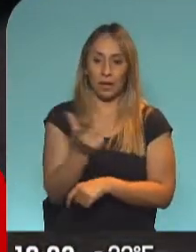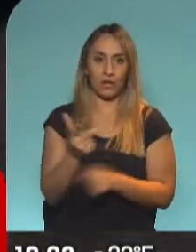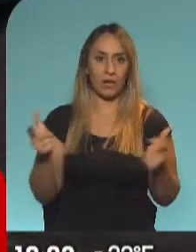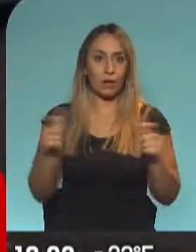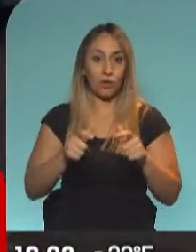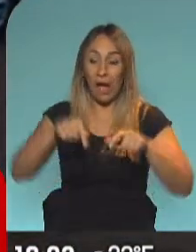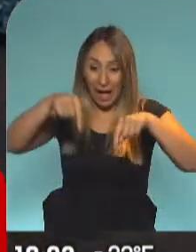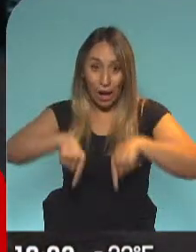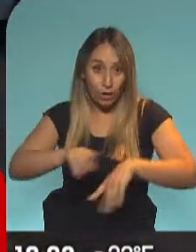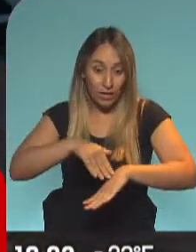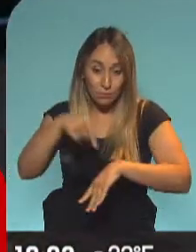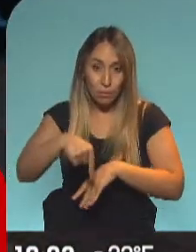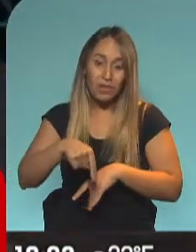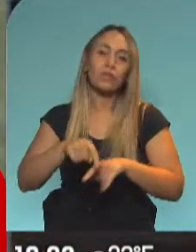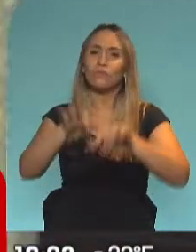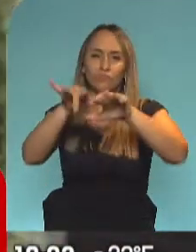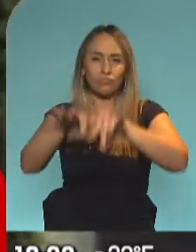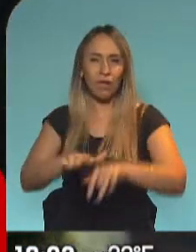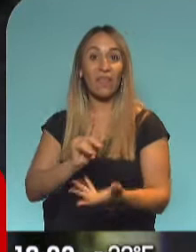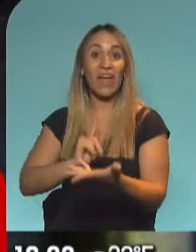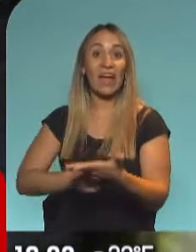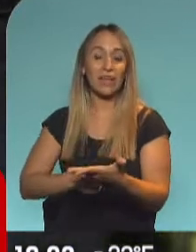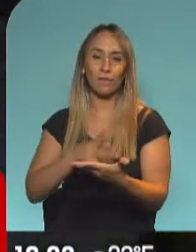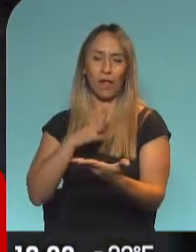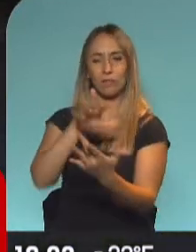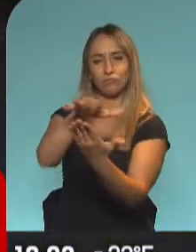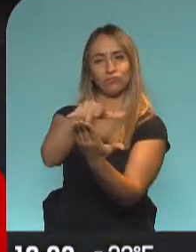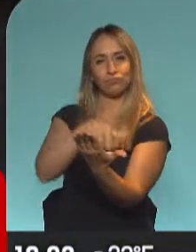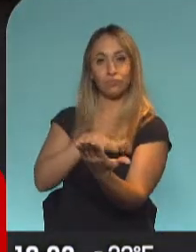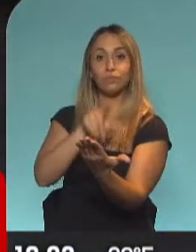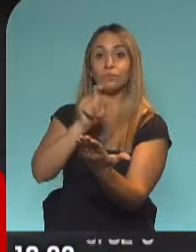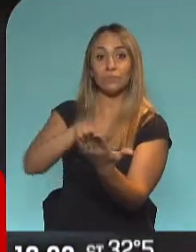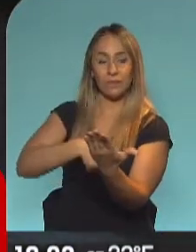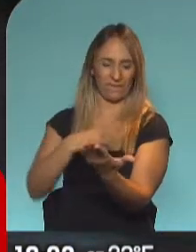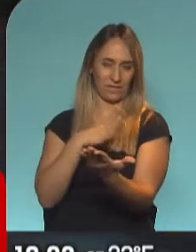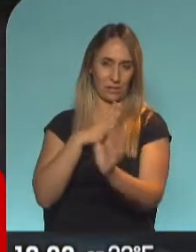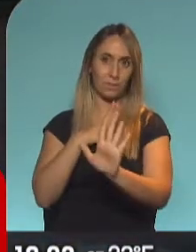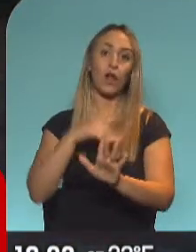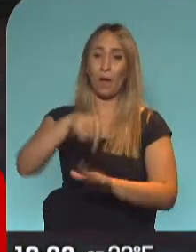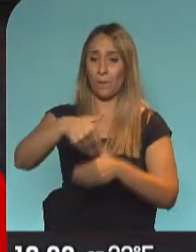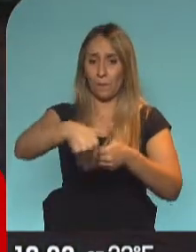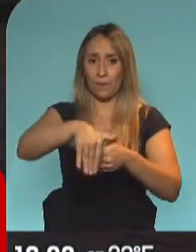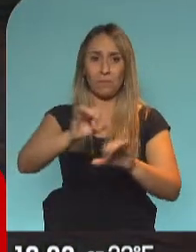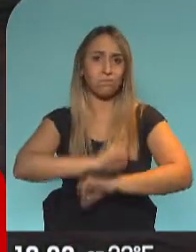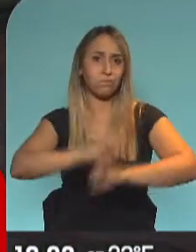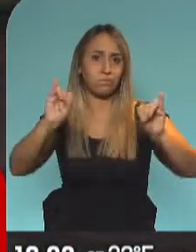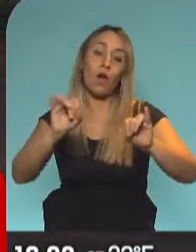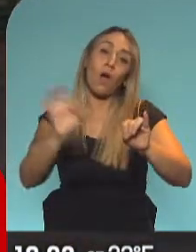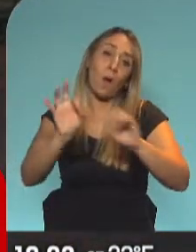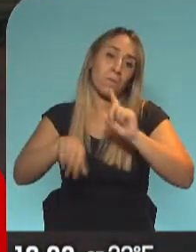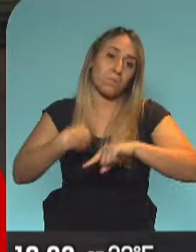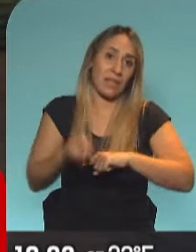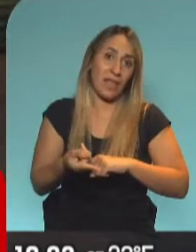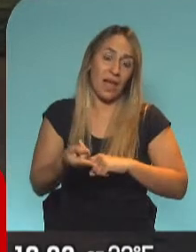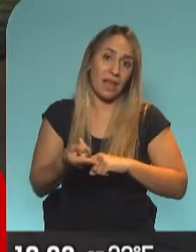momento el DNU. Ahora, ¿cuándo se va a dar a conocer? ¿Las últimas horas del día de hoy? Posiblemente. O seguramente, quizás, tal vez, mañana